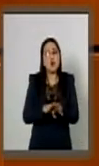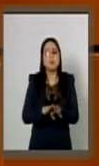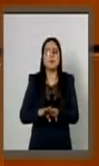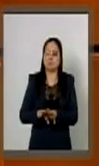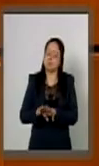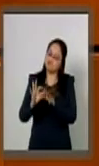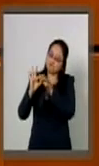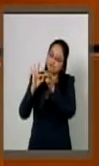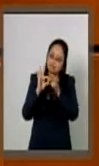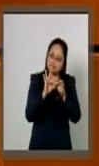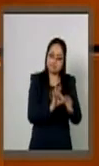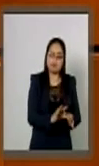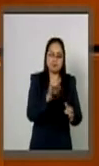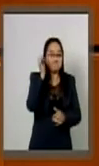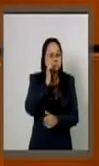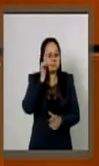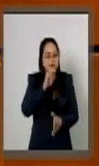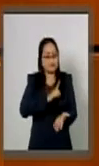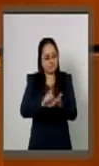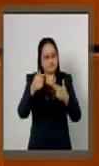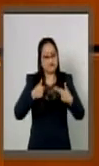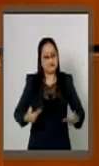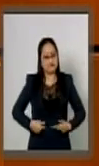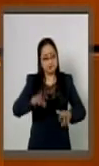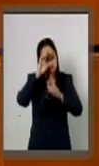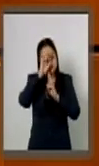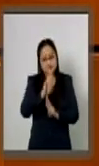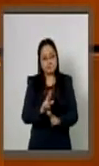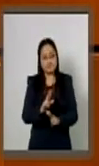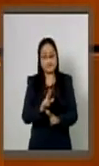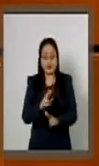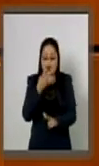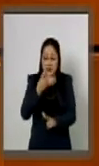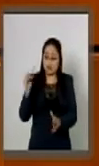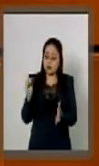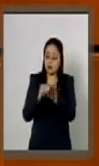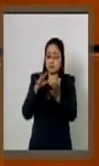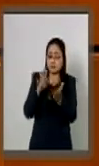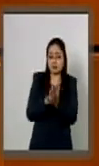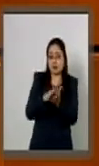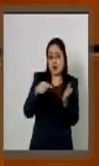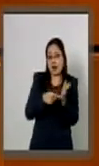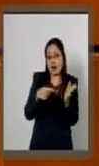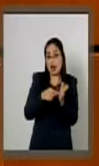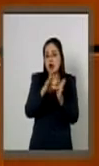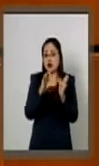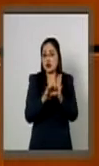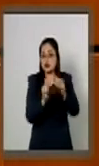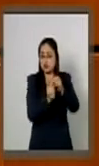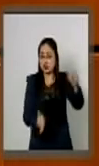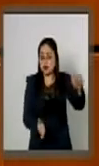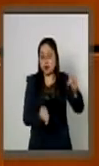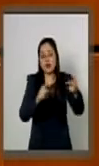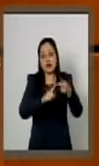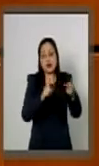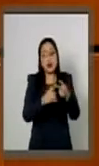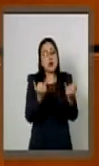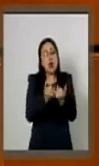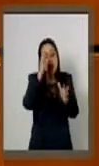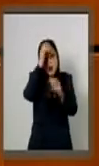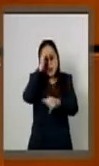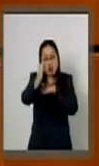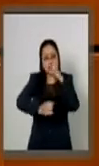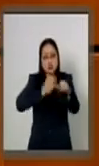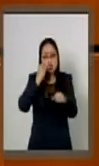apego al respeto de los derechos humanos, de conformidad por lo establecido en nuestra Constitución y en los tratados